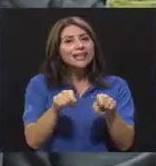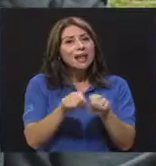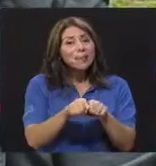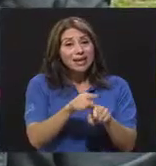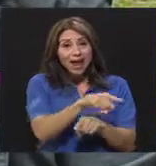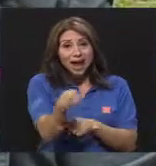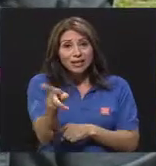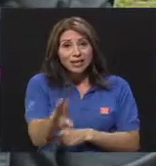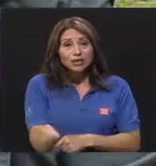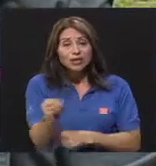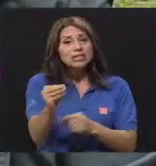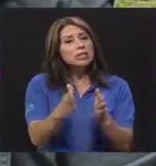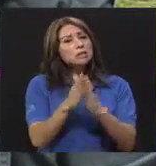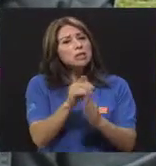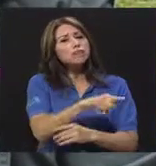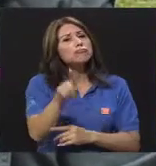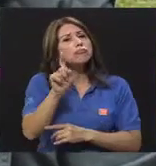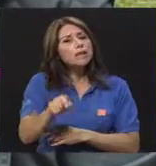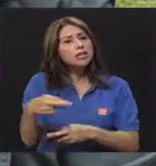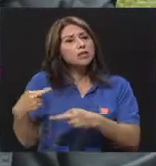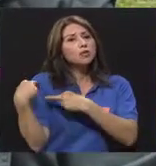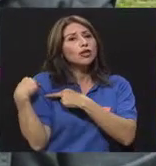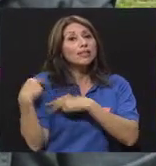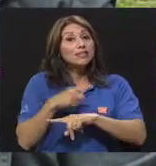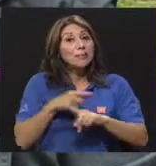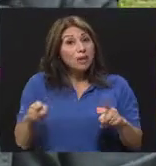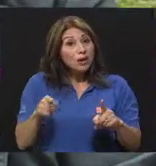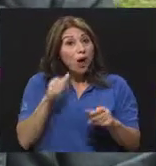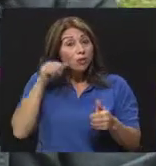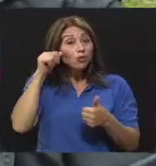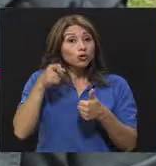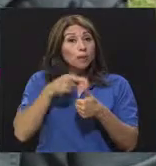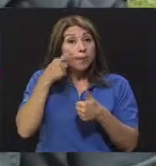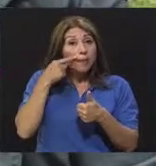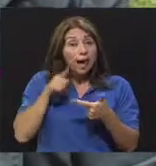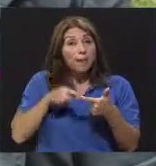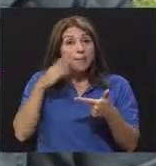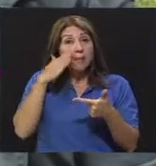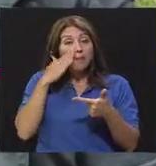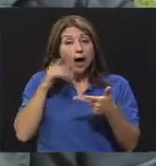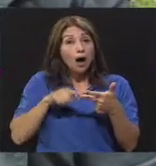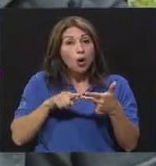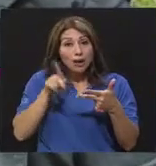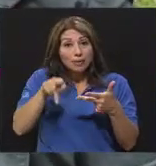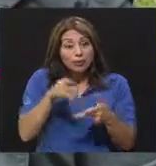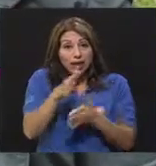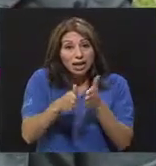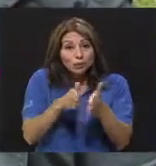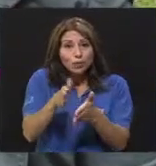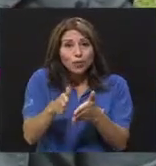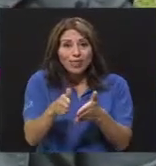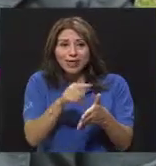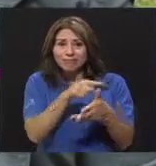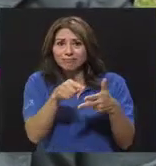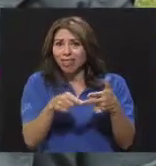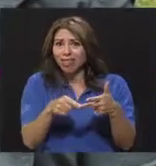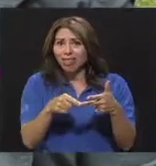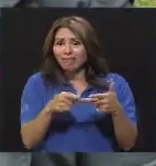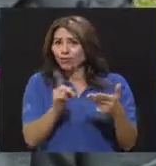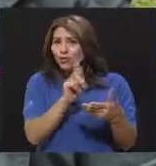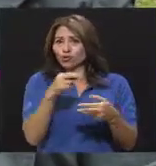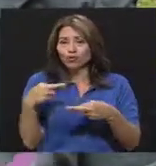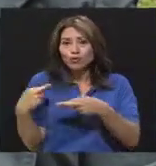responsables, pero estos adultos, papá, mamá, cuidador o cuidadora, no son responsables en un tema tan básico, ¿verdad? Como entender que la